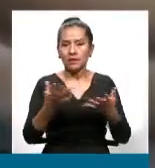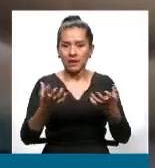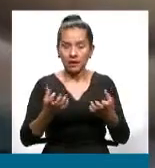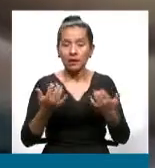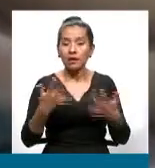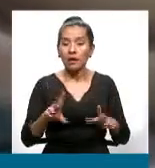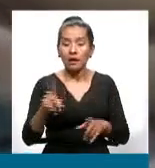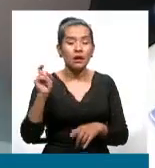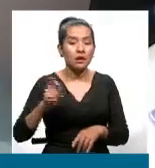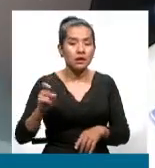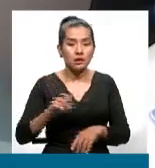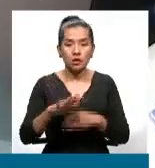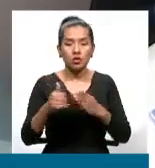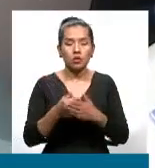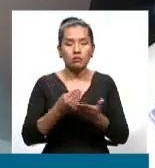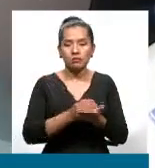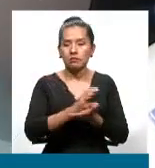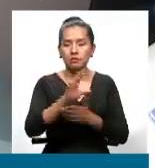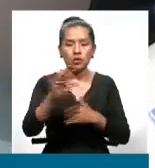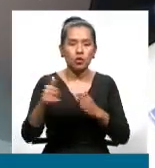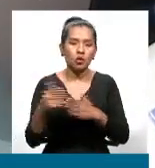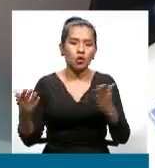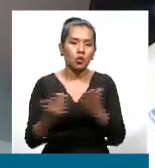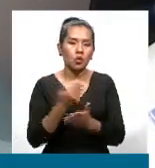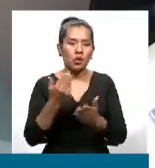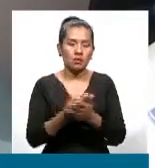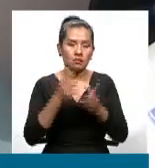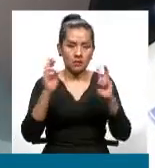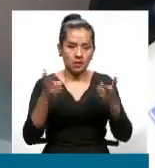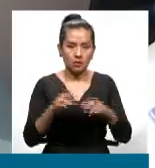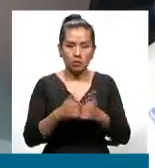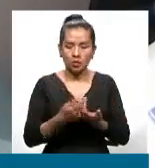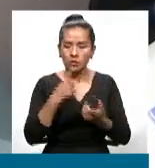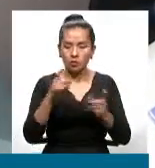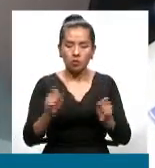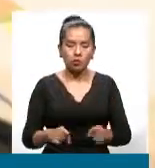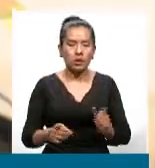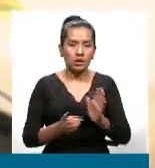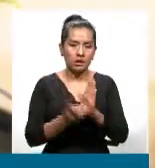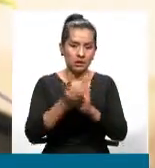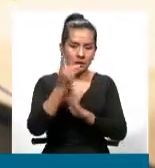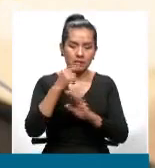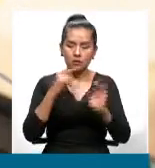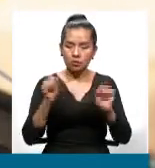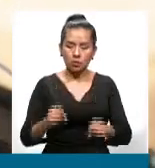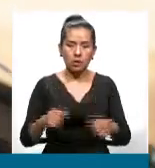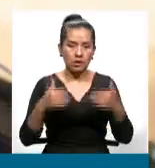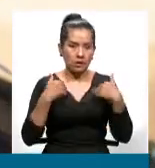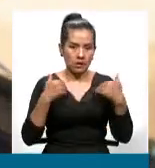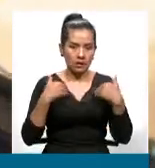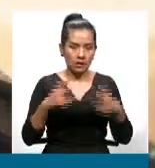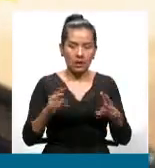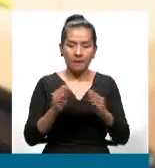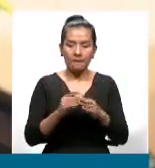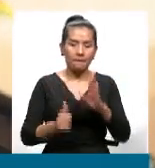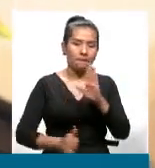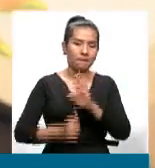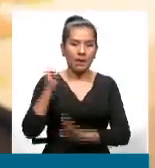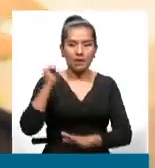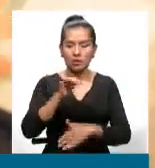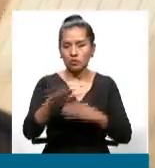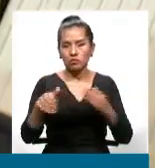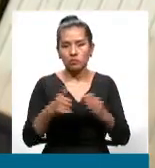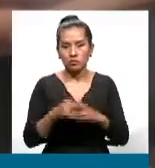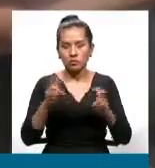justamente generar también esos nuevos polos para poder desarrollar y para poder tener una nueva, una mayor dinámica